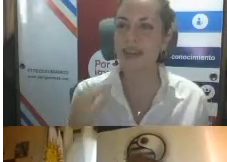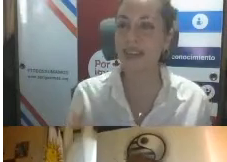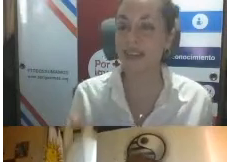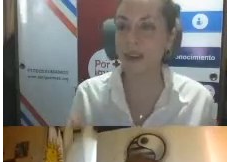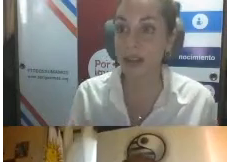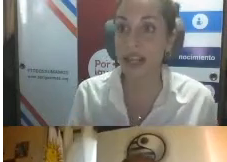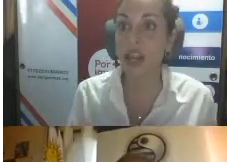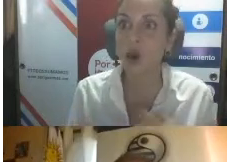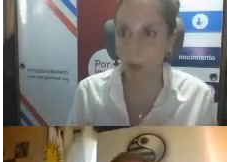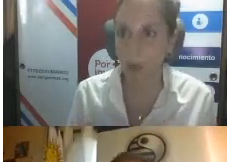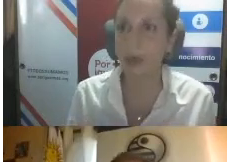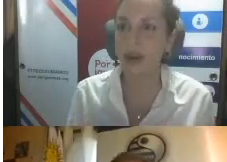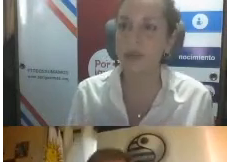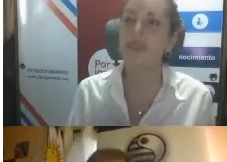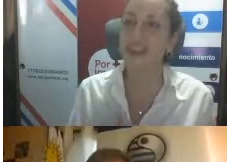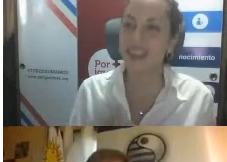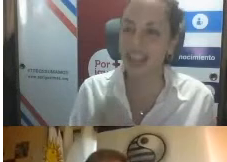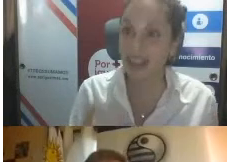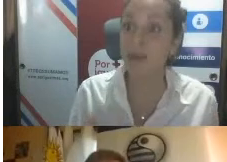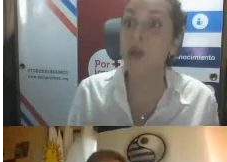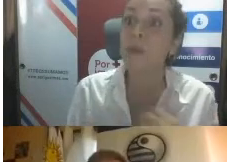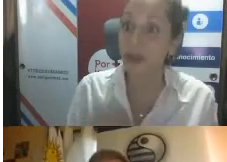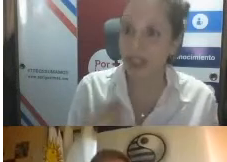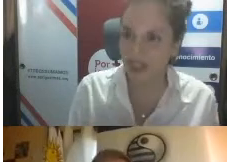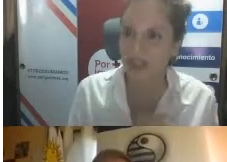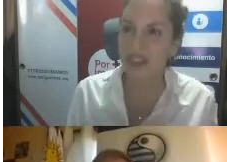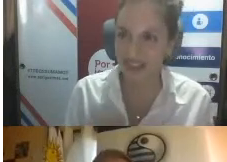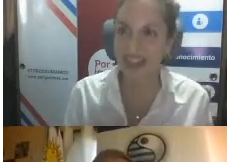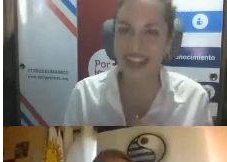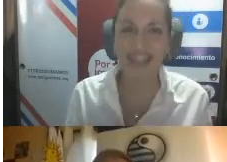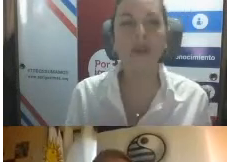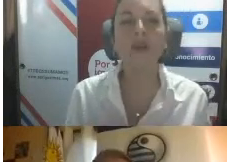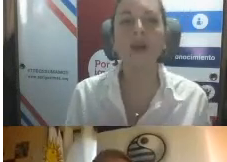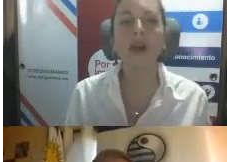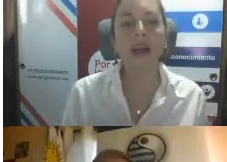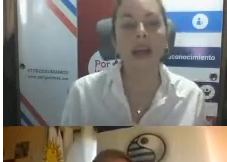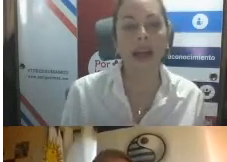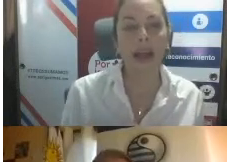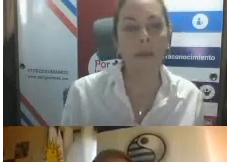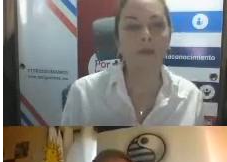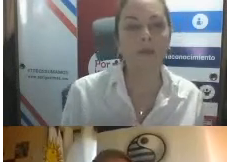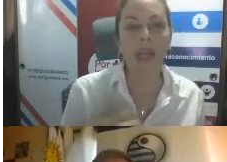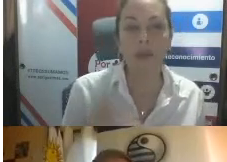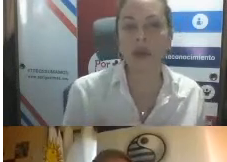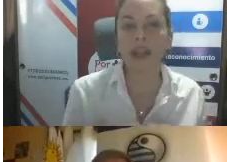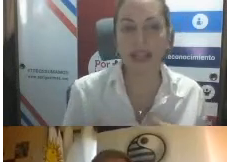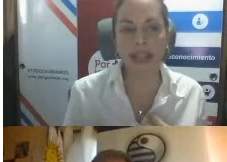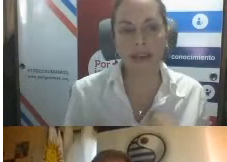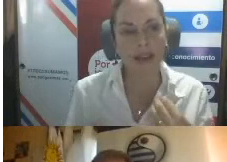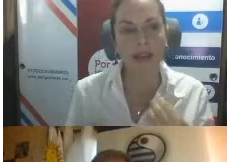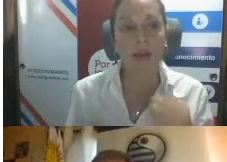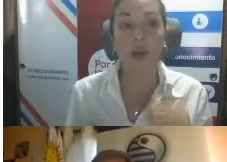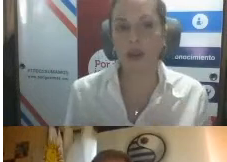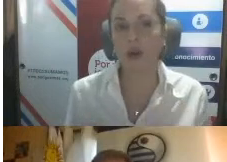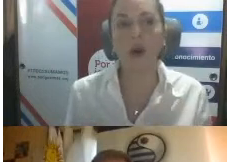cuando uno piensa en el trabajo en red, es decir, ¿cómo? Bueno, tiene que ver también con procesos que se van dando. Y bueno, tiene